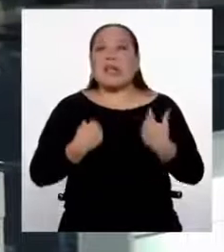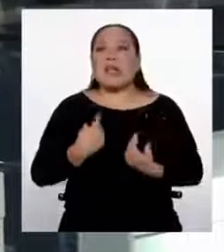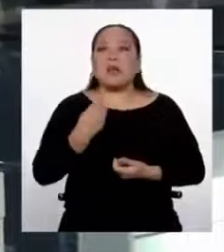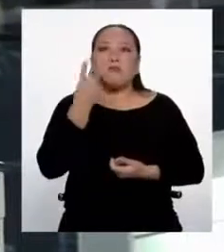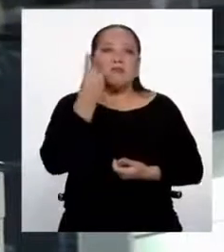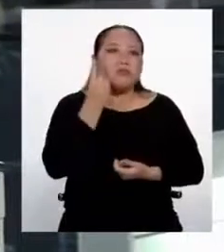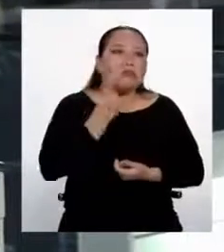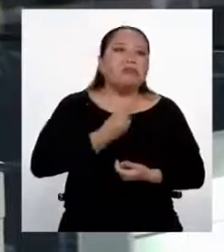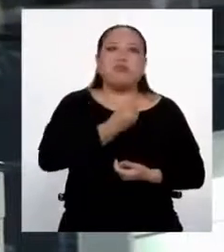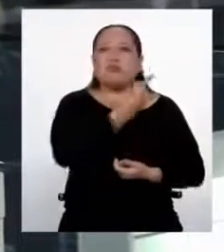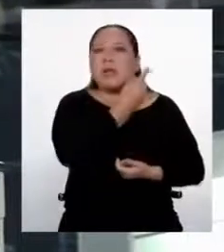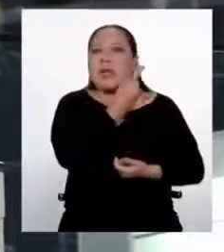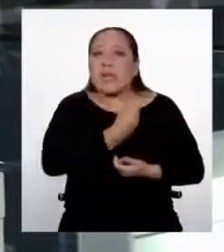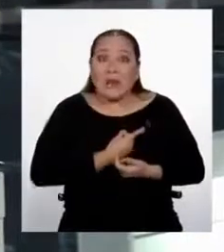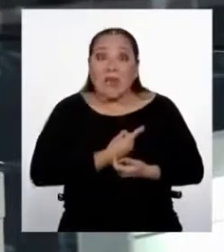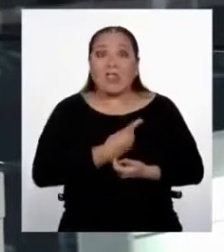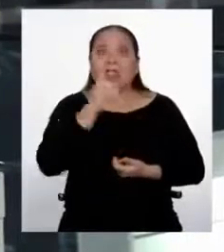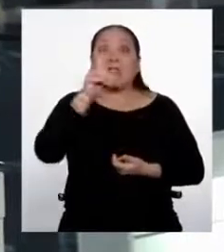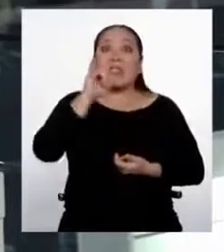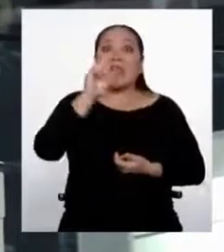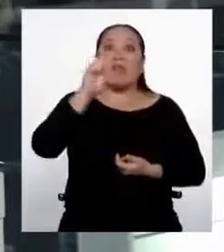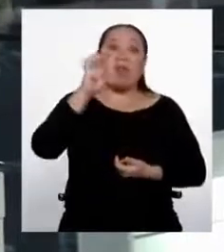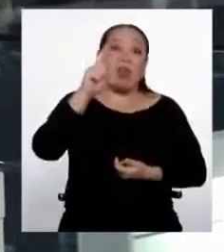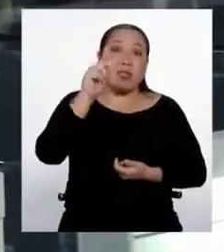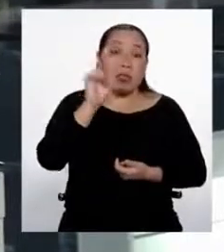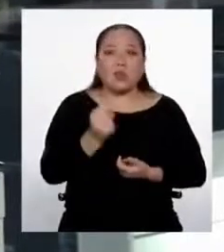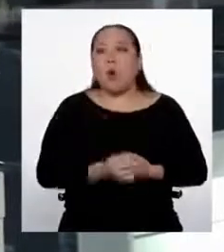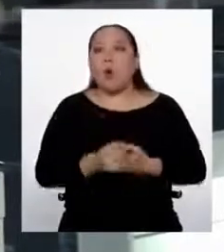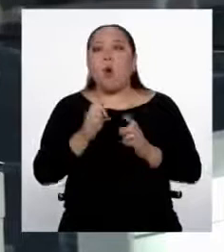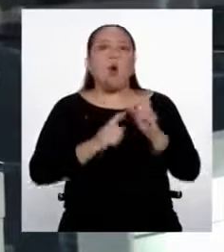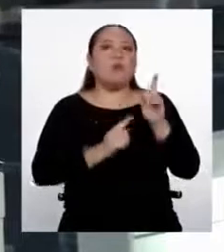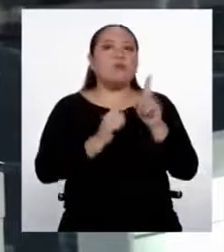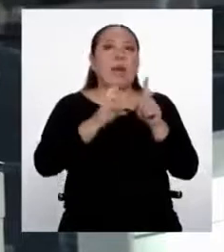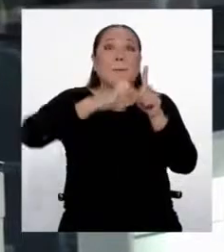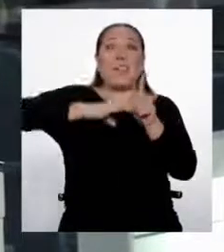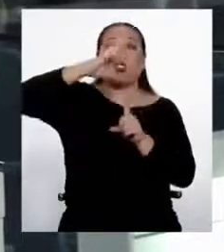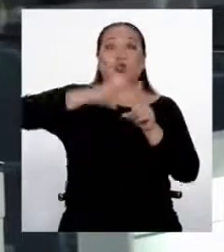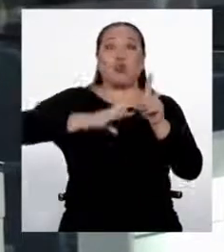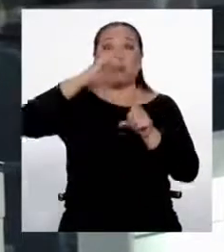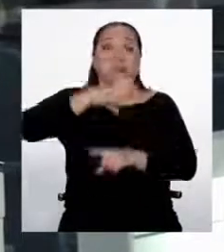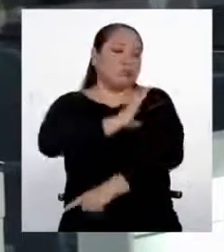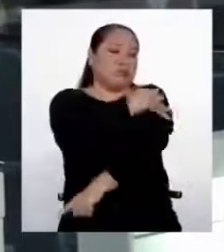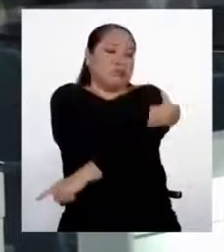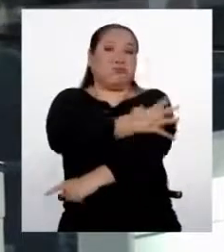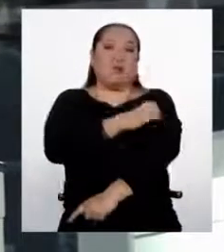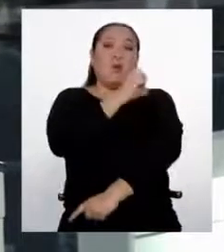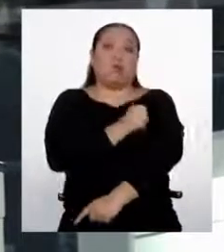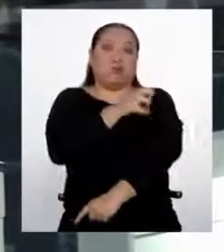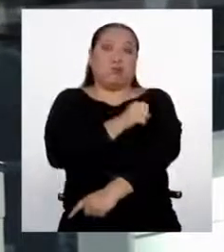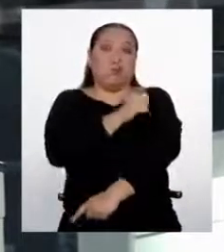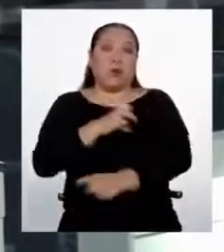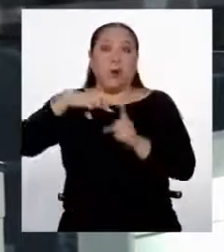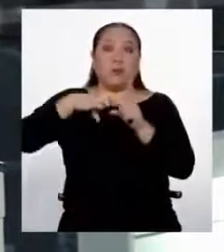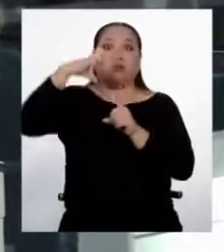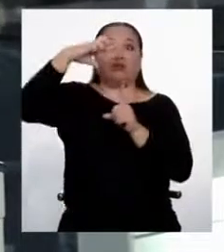caso de alguna afección cardíaca, hipertensión, podrían tal vez a nosotros ponernos en alerta y ver de repente que no